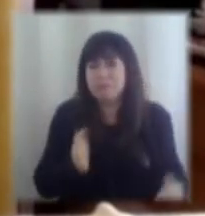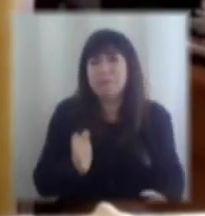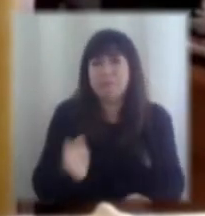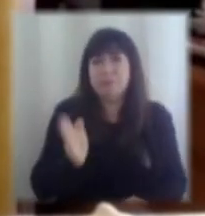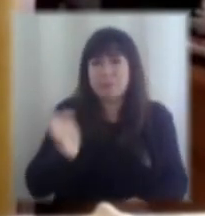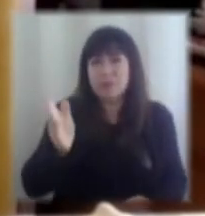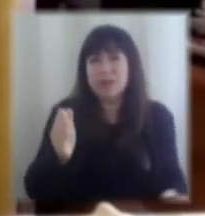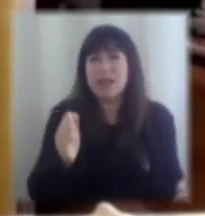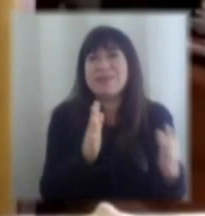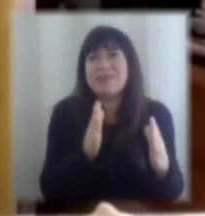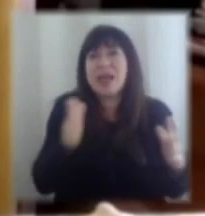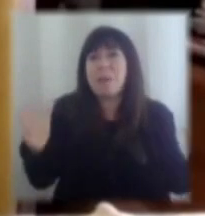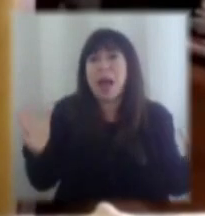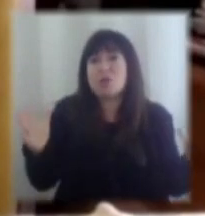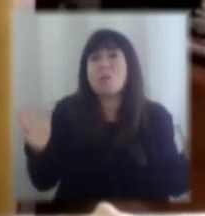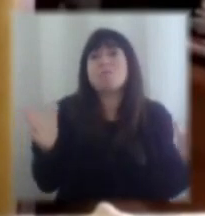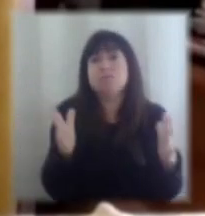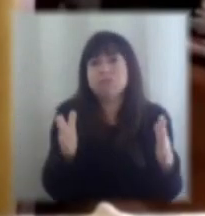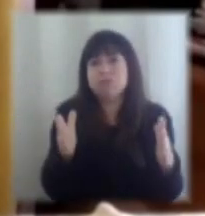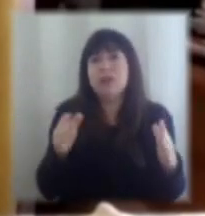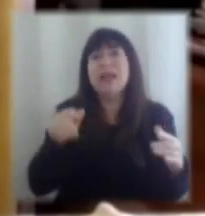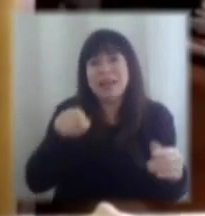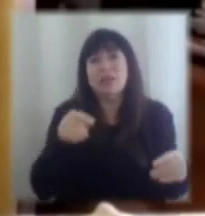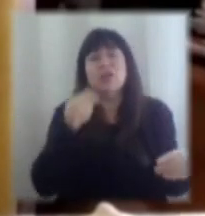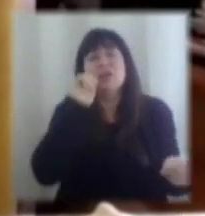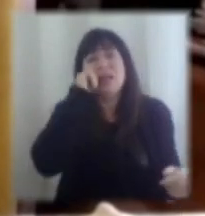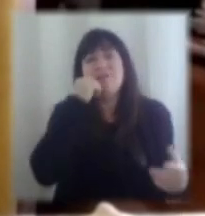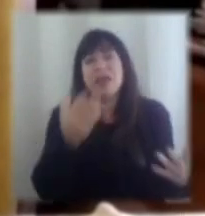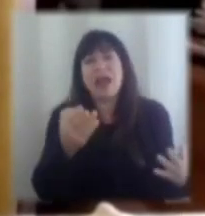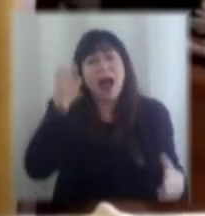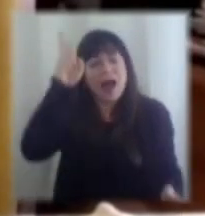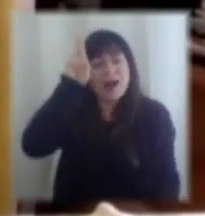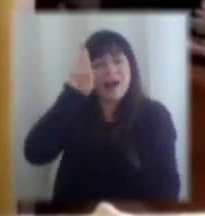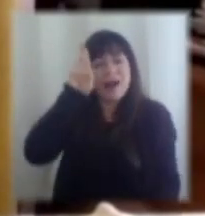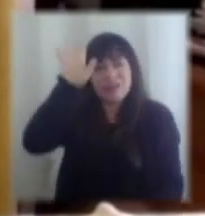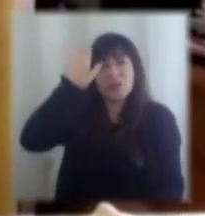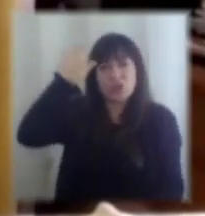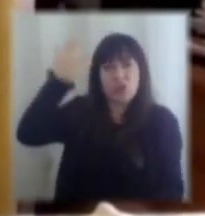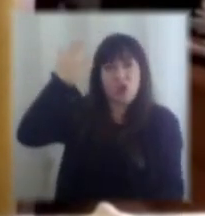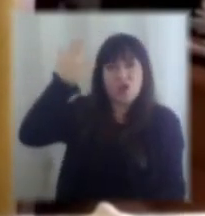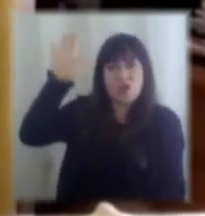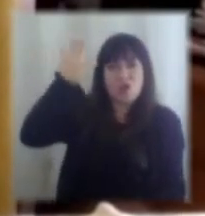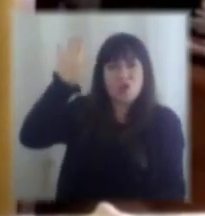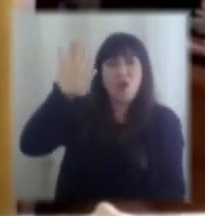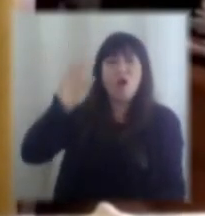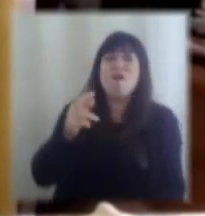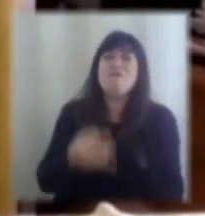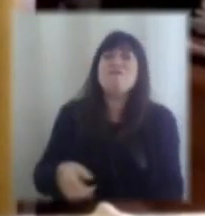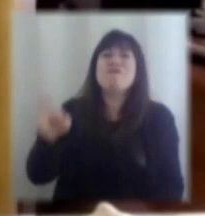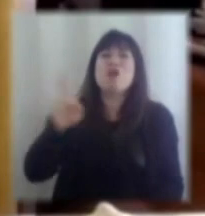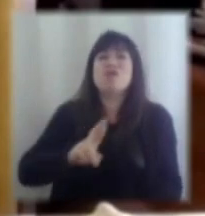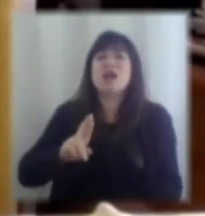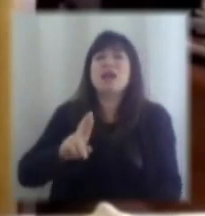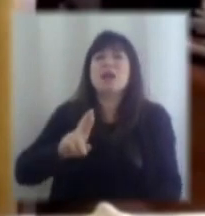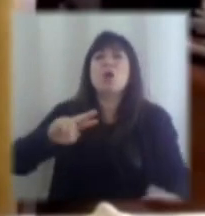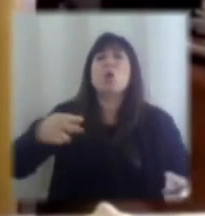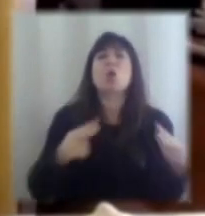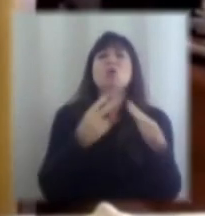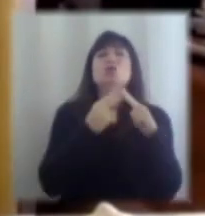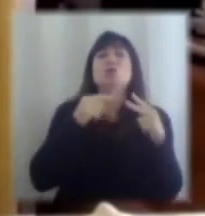tamaño que tienen, y eso va a exigir también una reflexión de reconversión de capacidades, de